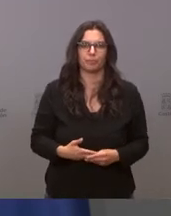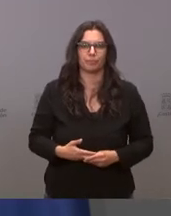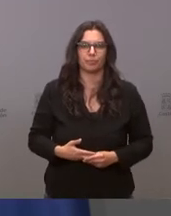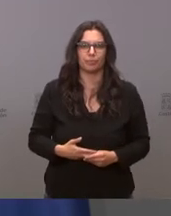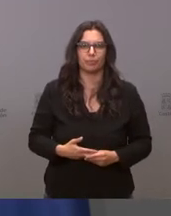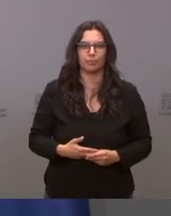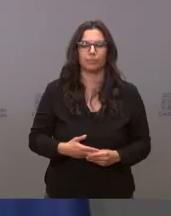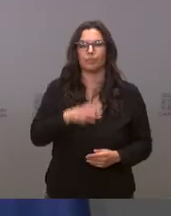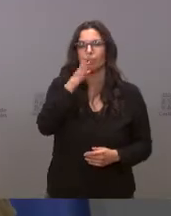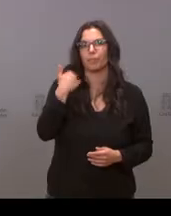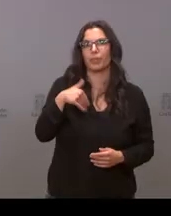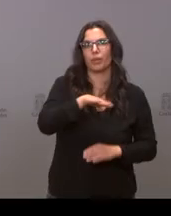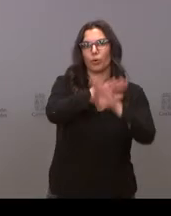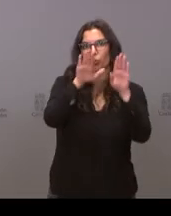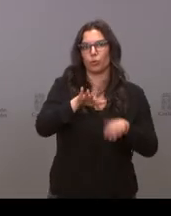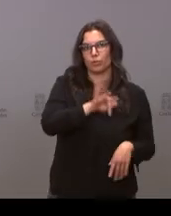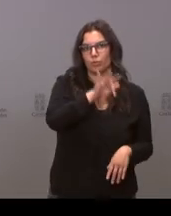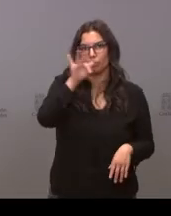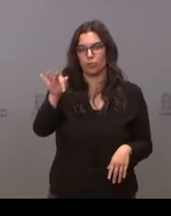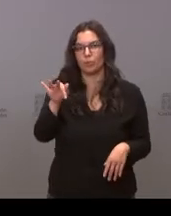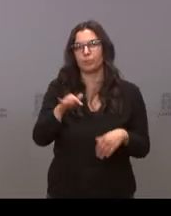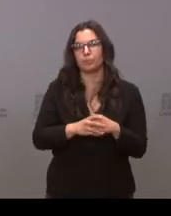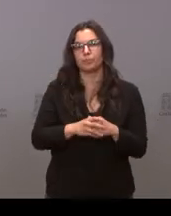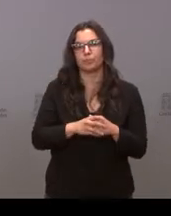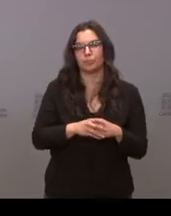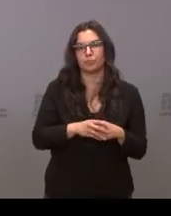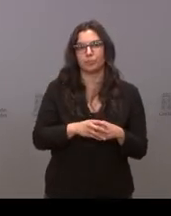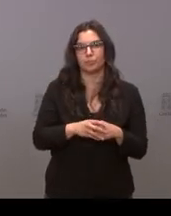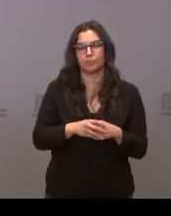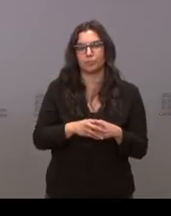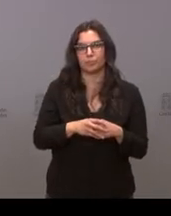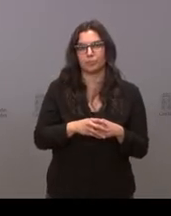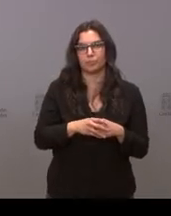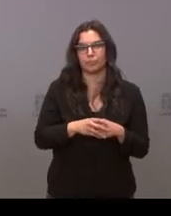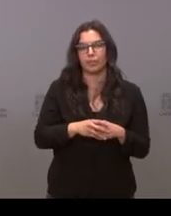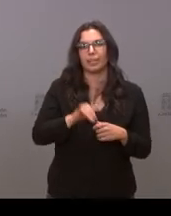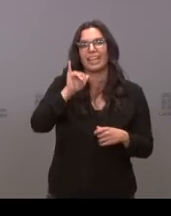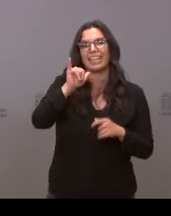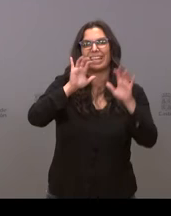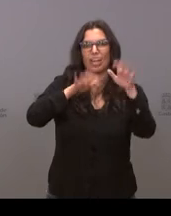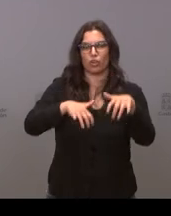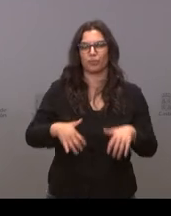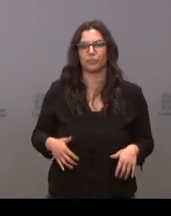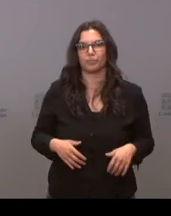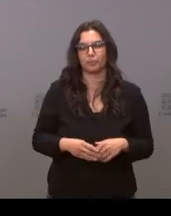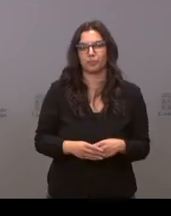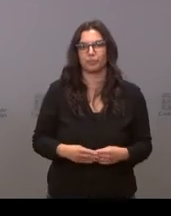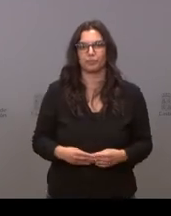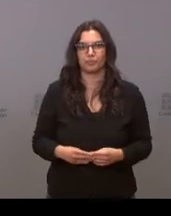pues vamos a cerrar ya este turno de preguntas con elisabeth alba del y león cuando quieras elisabeth